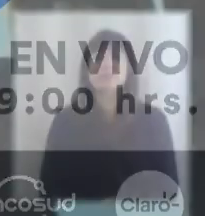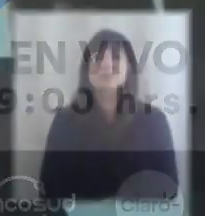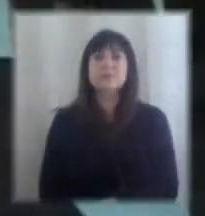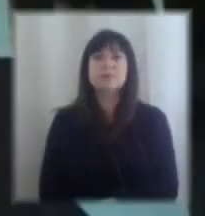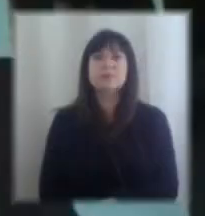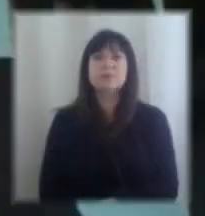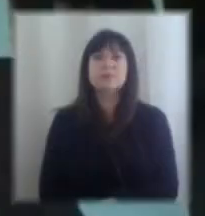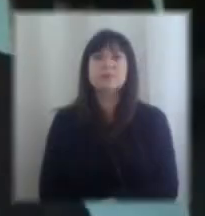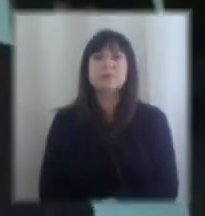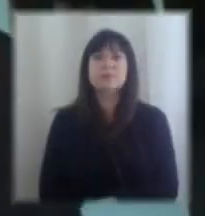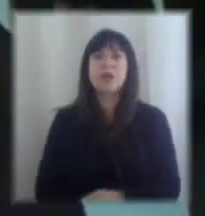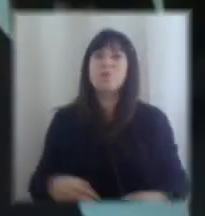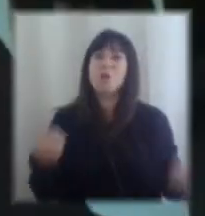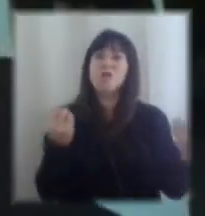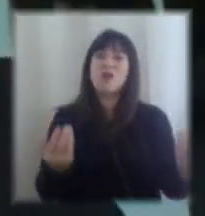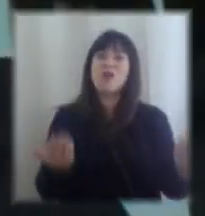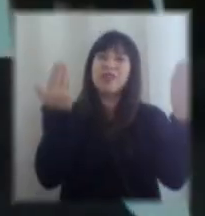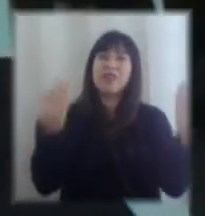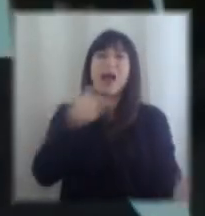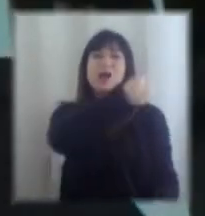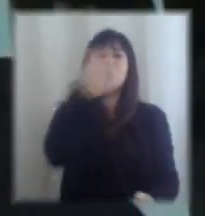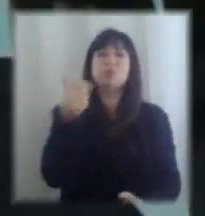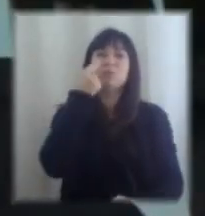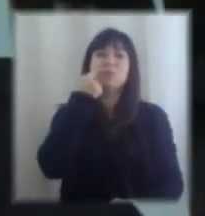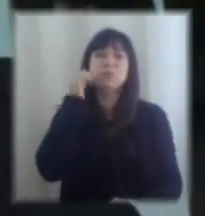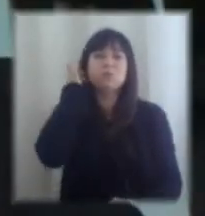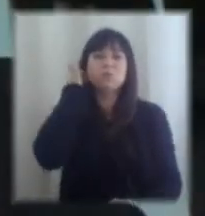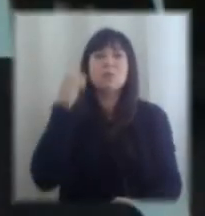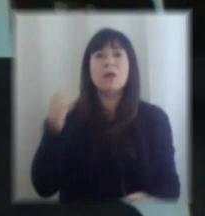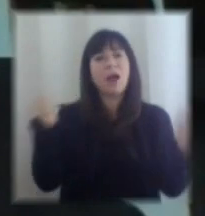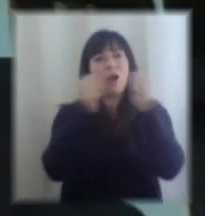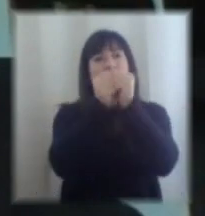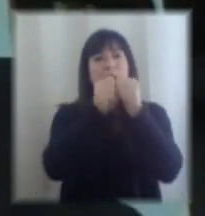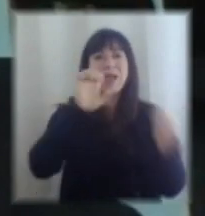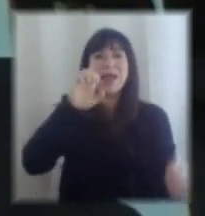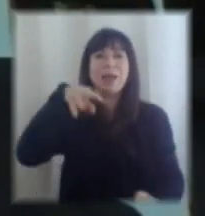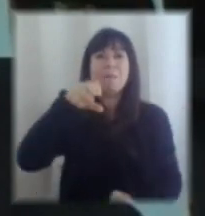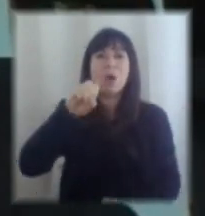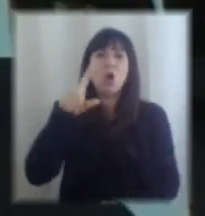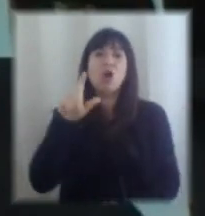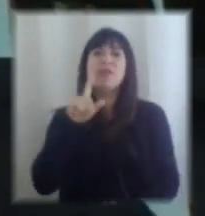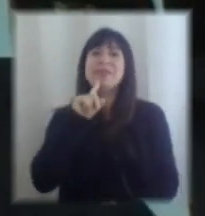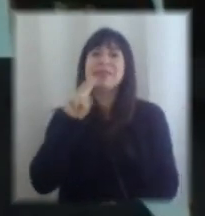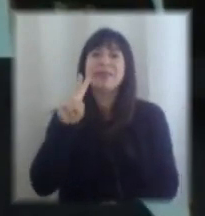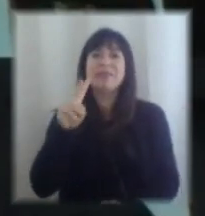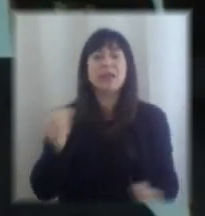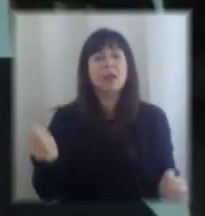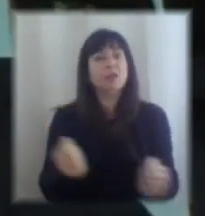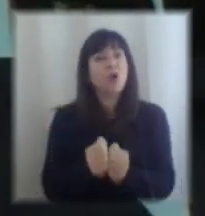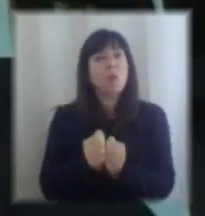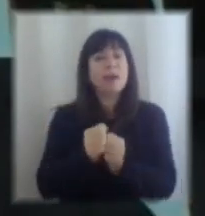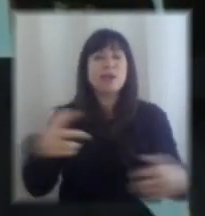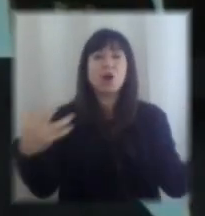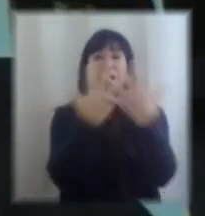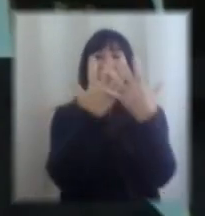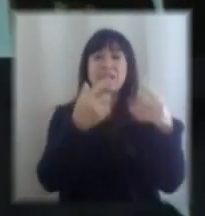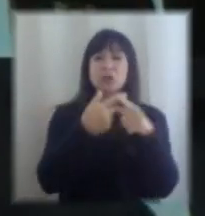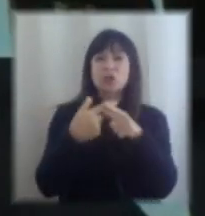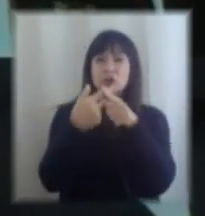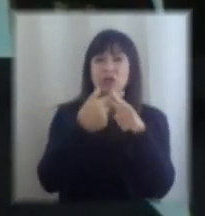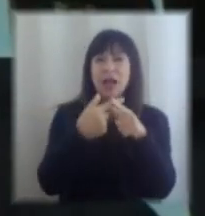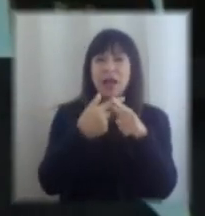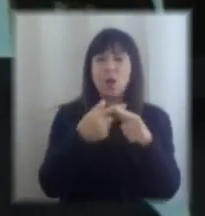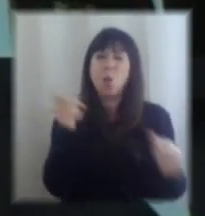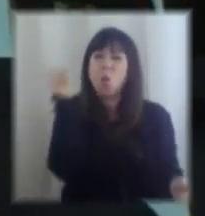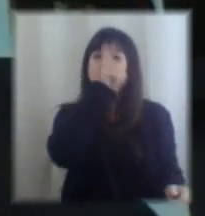Muy buenos días a todas y todos por acompañarnos a través de MOL TV y a través de nuestras redes sociales en este último capítulo de cinco